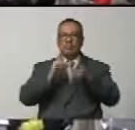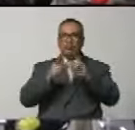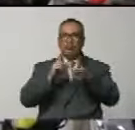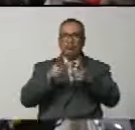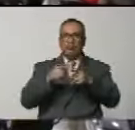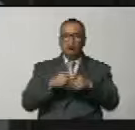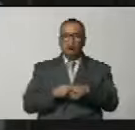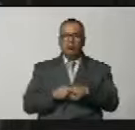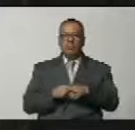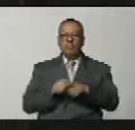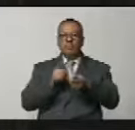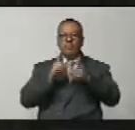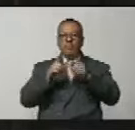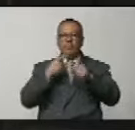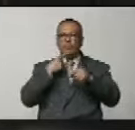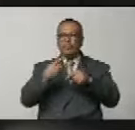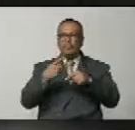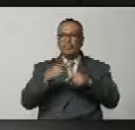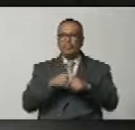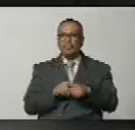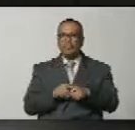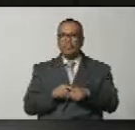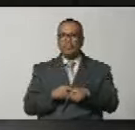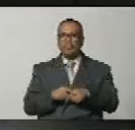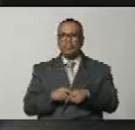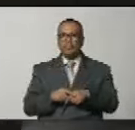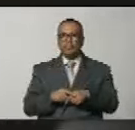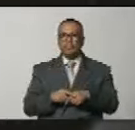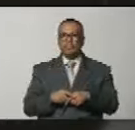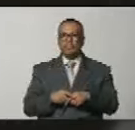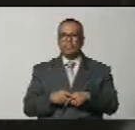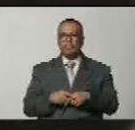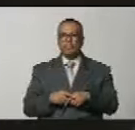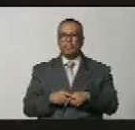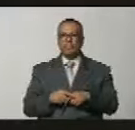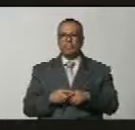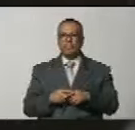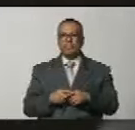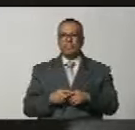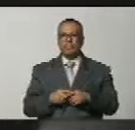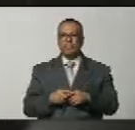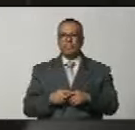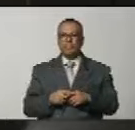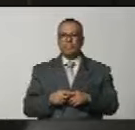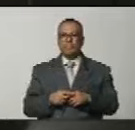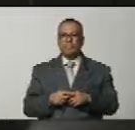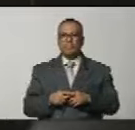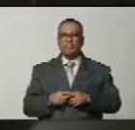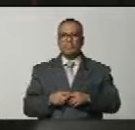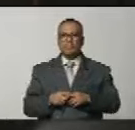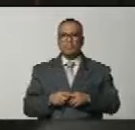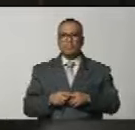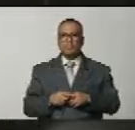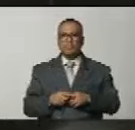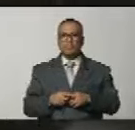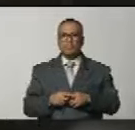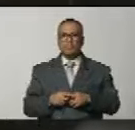Algunos señalan y dicen que en Enduana